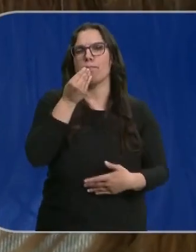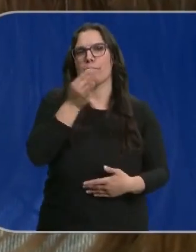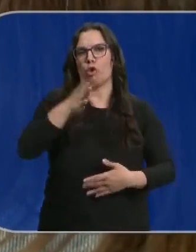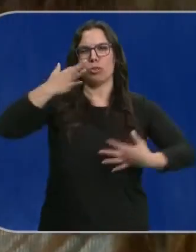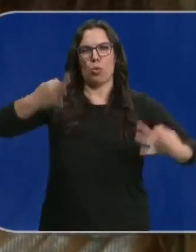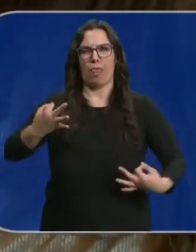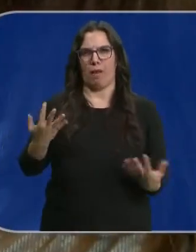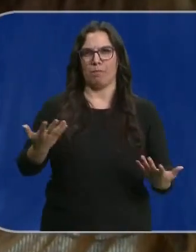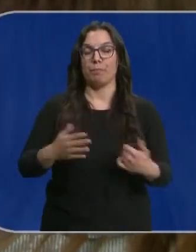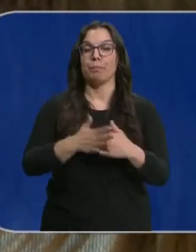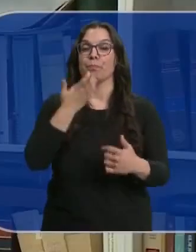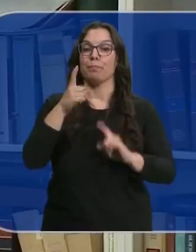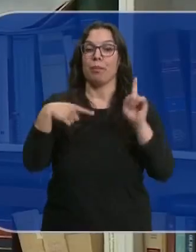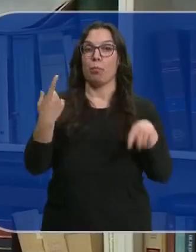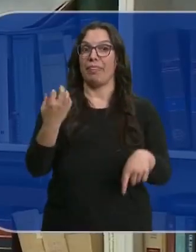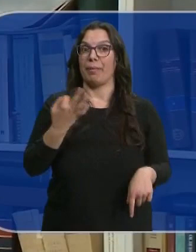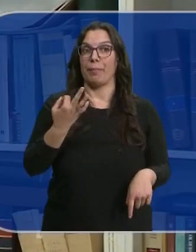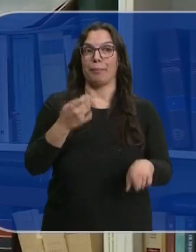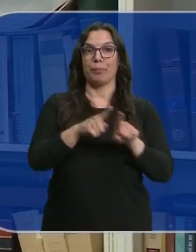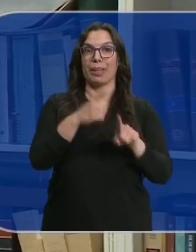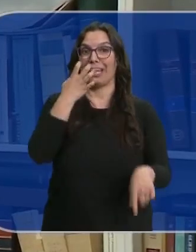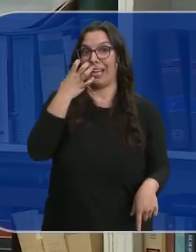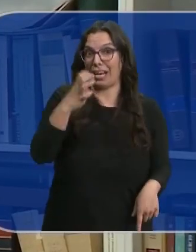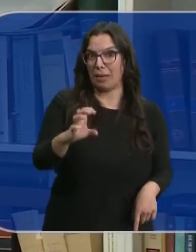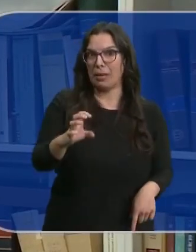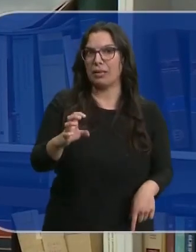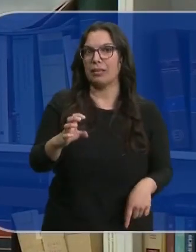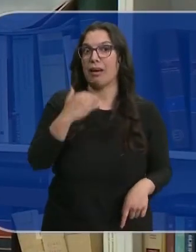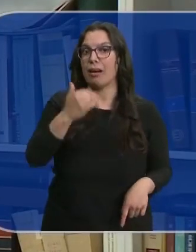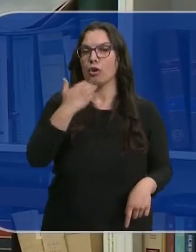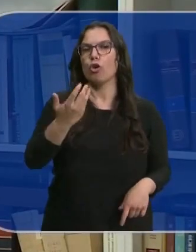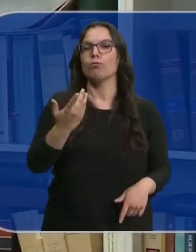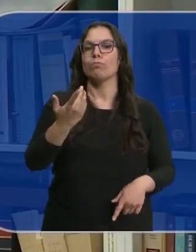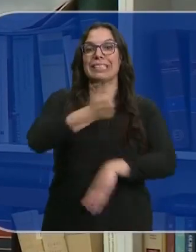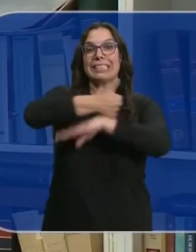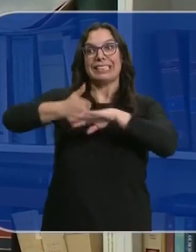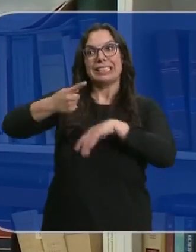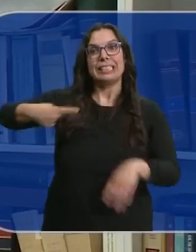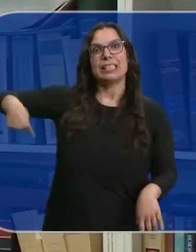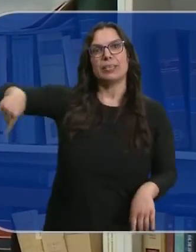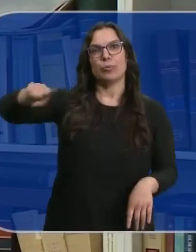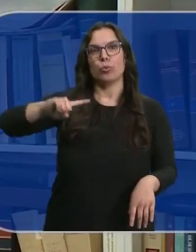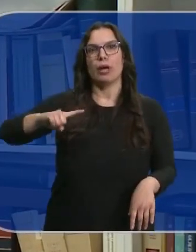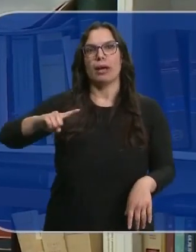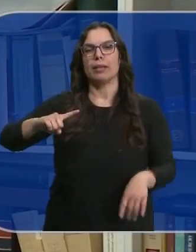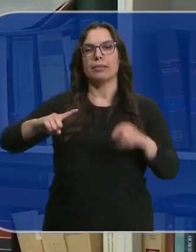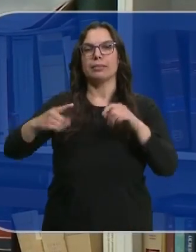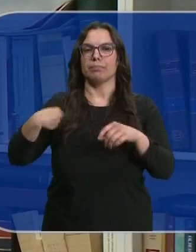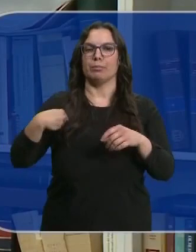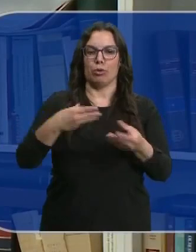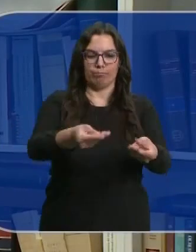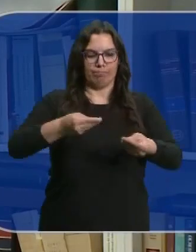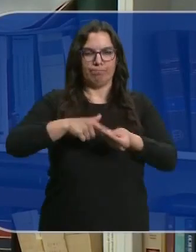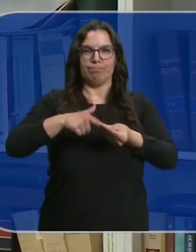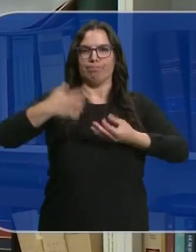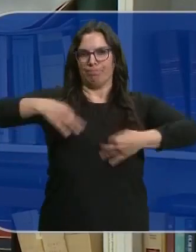jurídica. Si hay que reclamar aquello que se debe, los tribunales van a actuar con